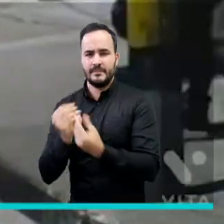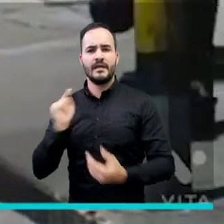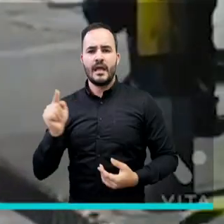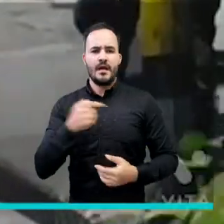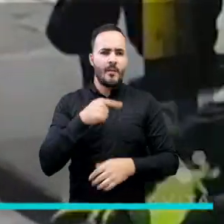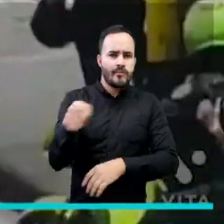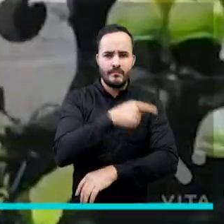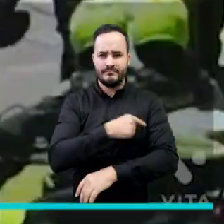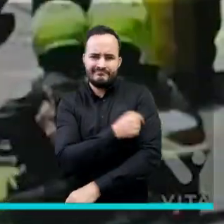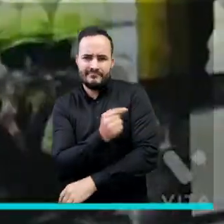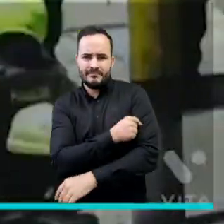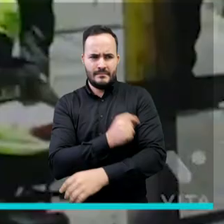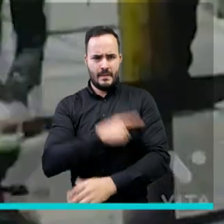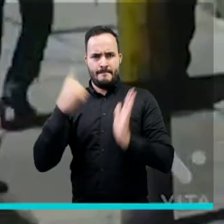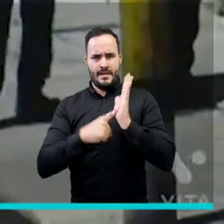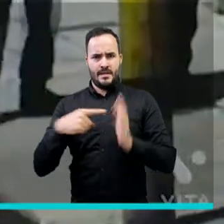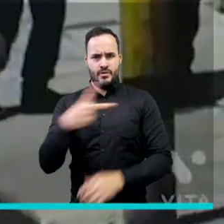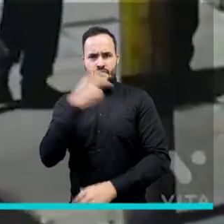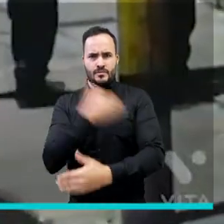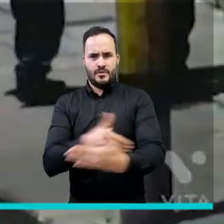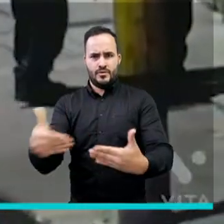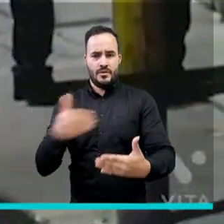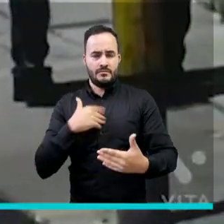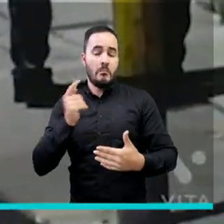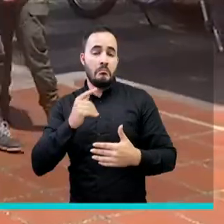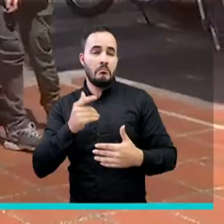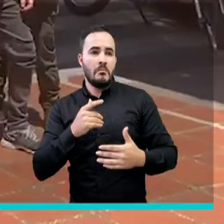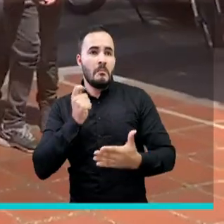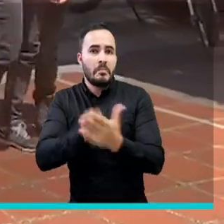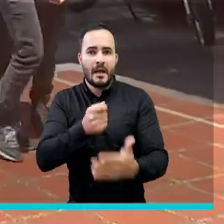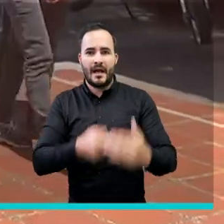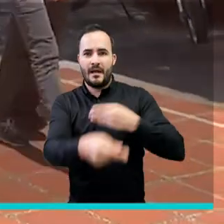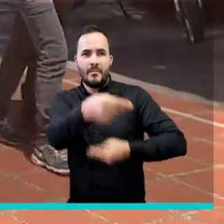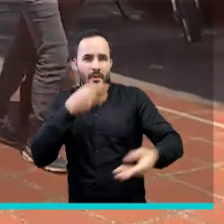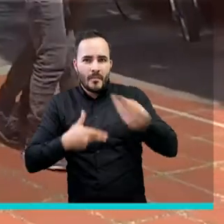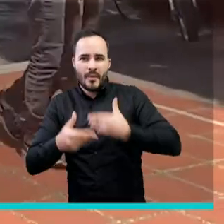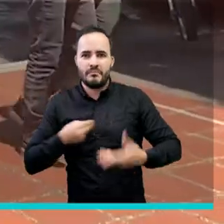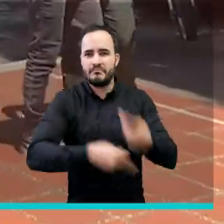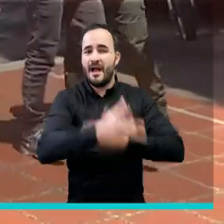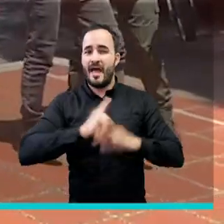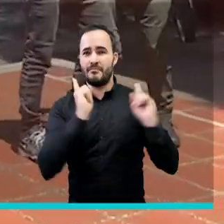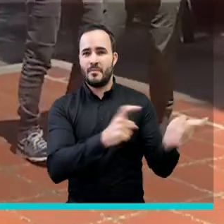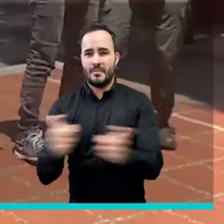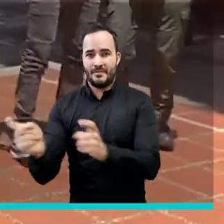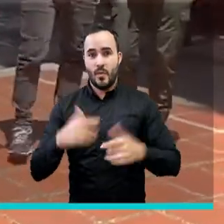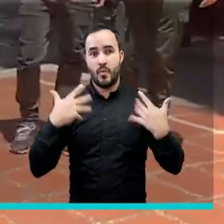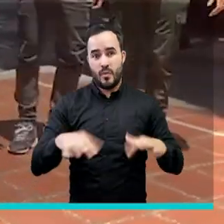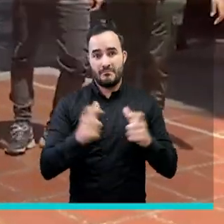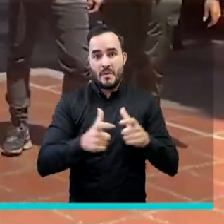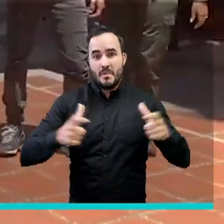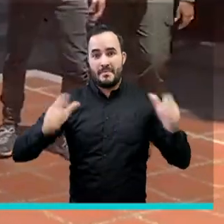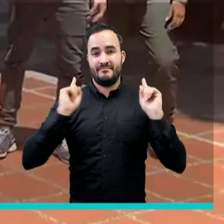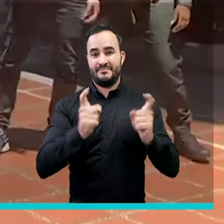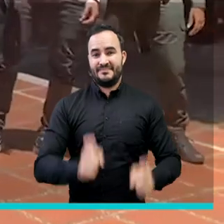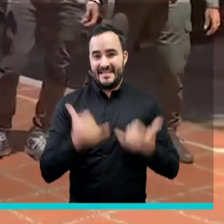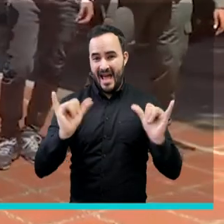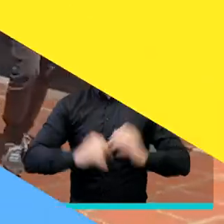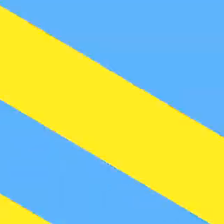Antiextorsión ha logrado evitar el pago ilegal de 1.200 millones por este delito y ha capturado a 145 personas.